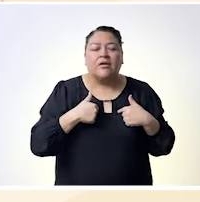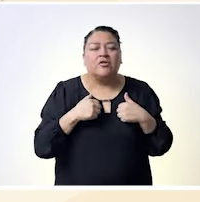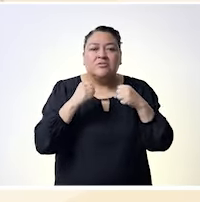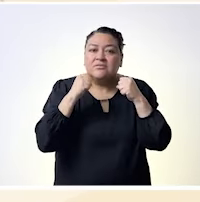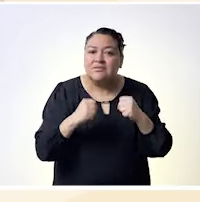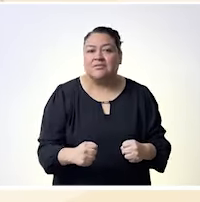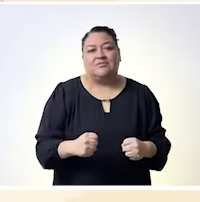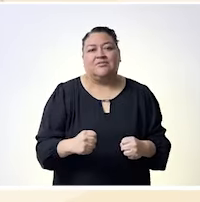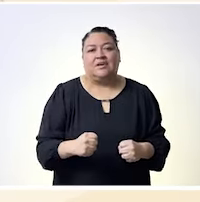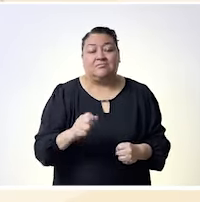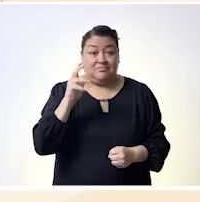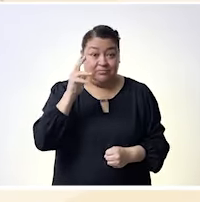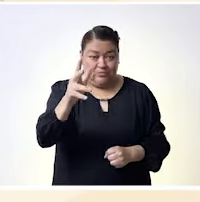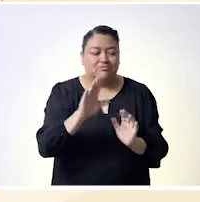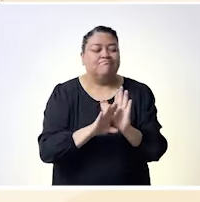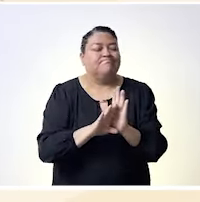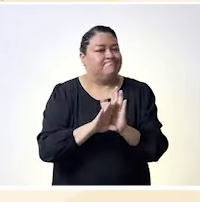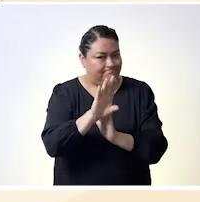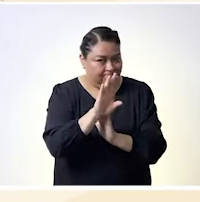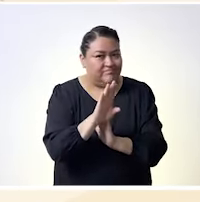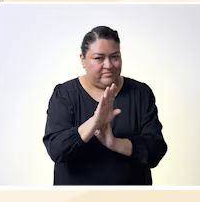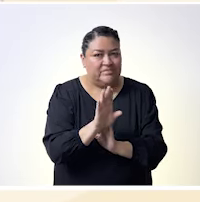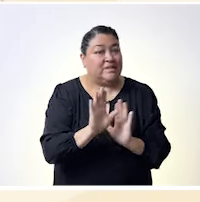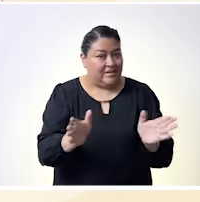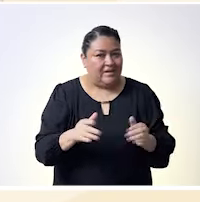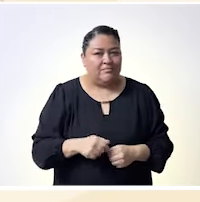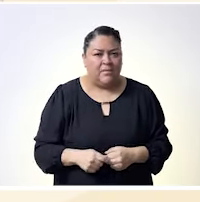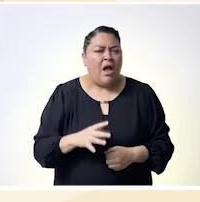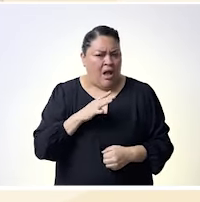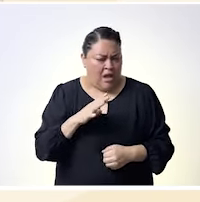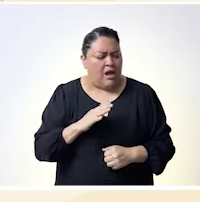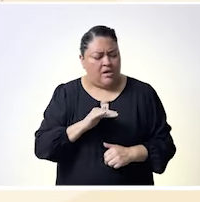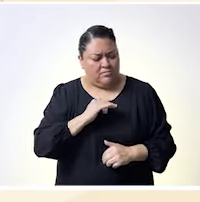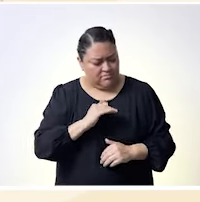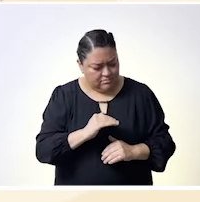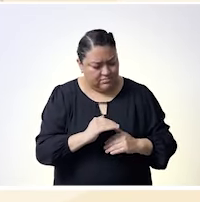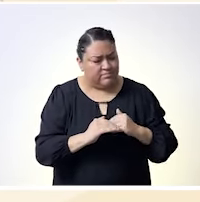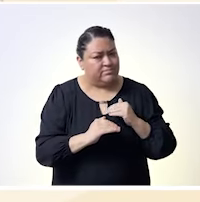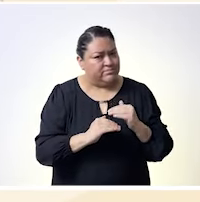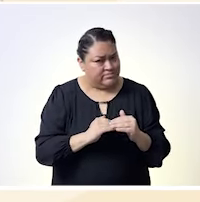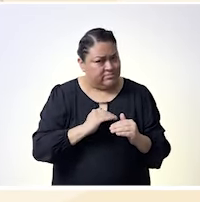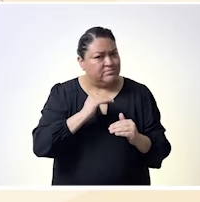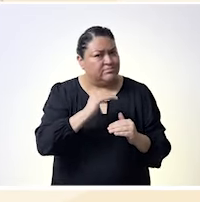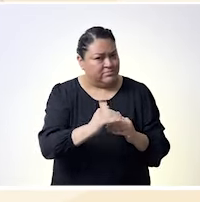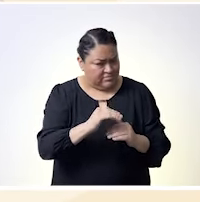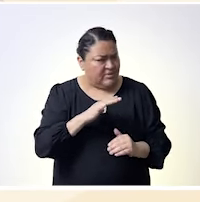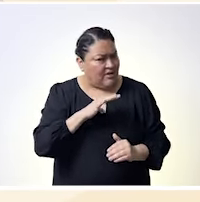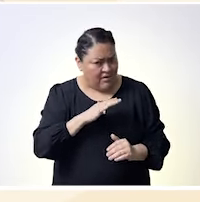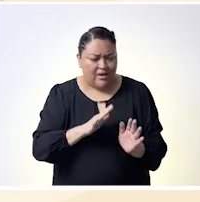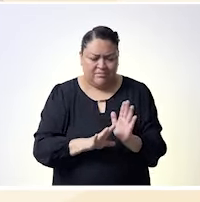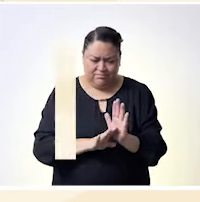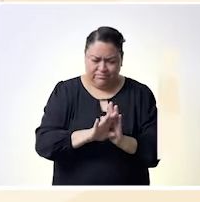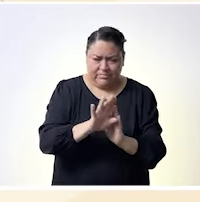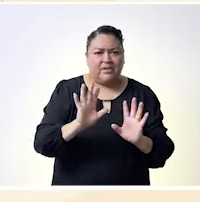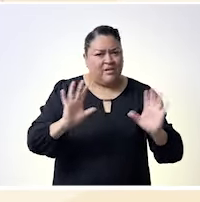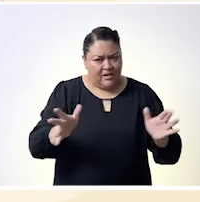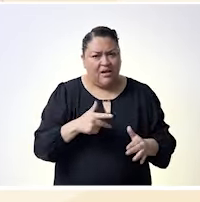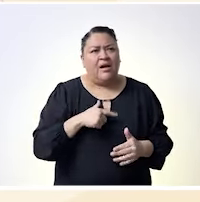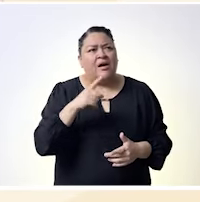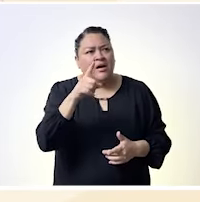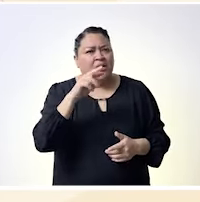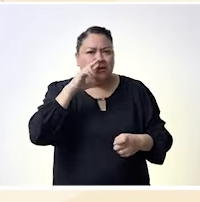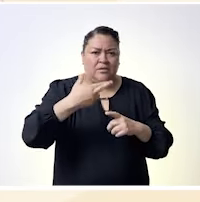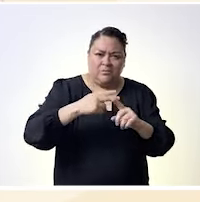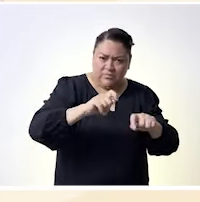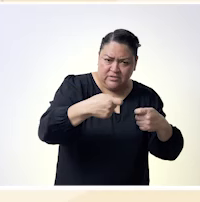para que entre todas vayamos avanzando en ese empoderamiento tomando en cuenta lo que ya ha habido desde años